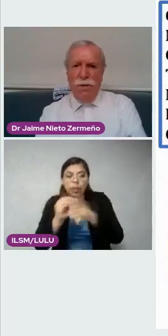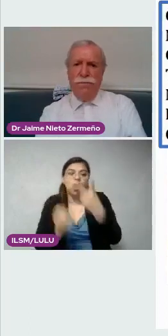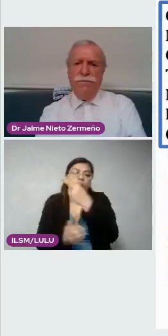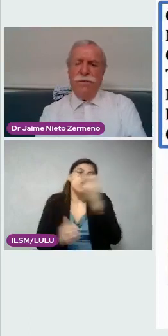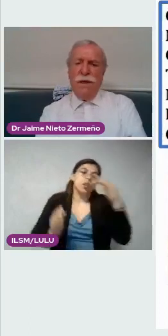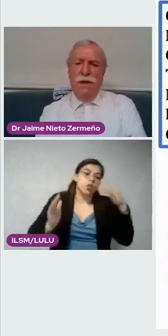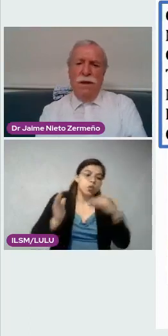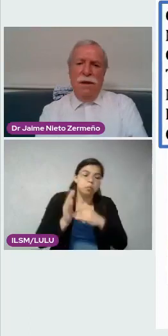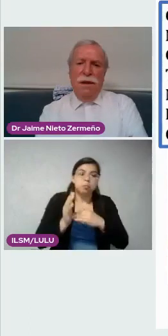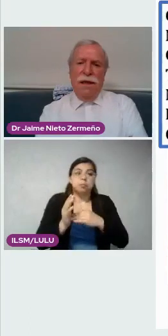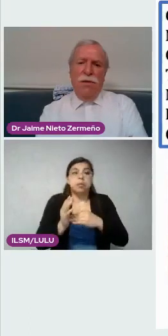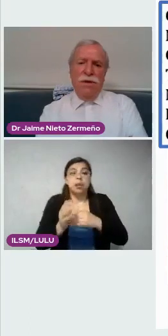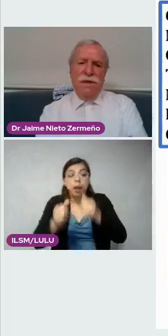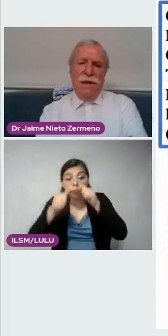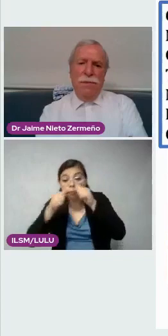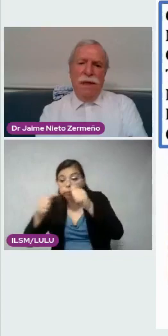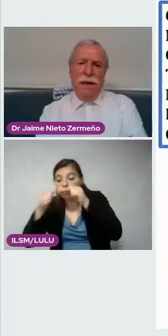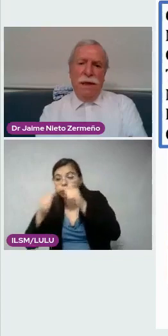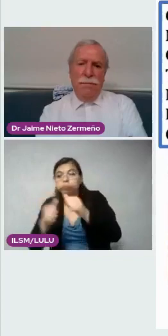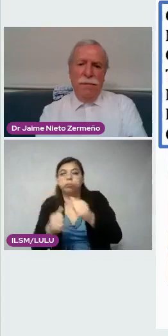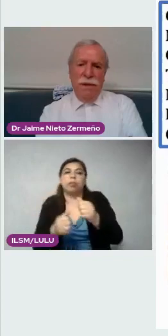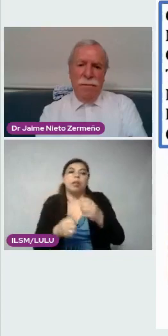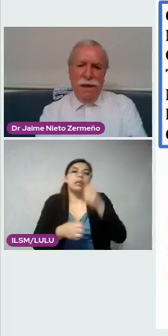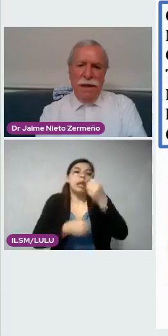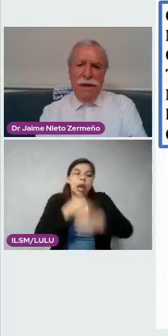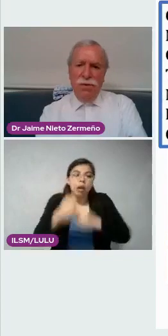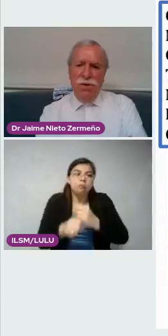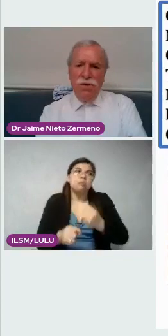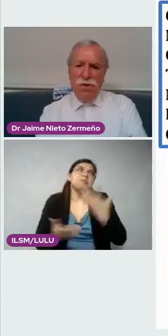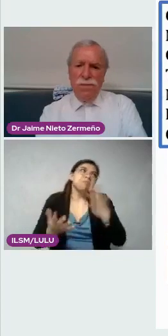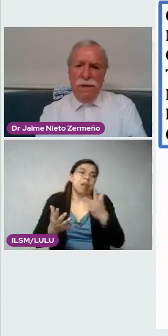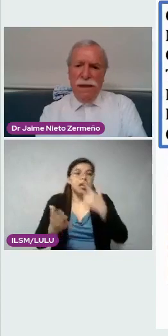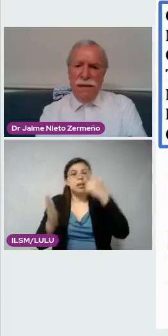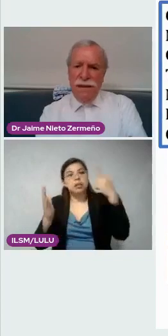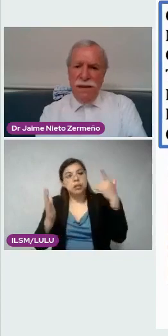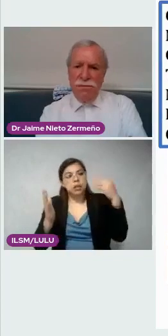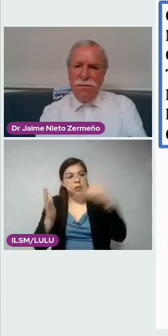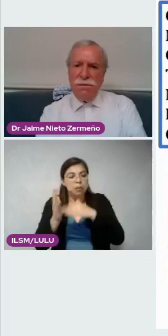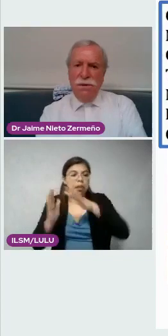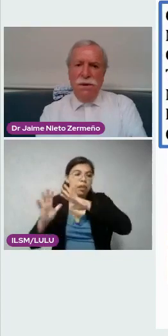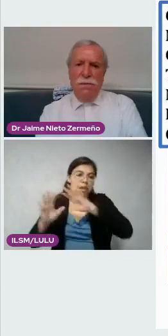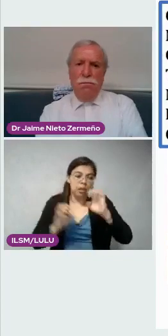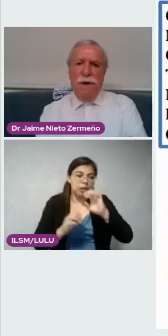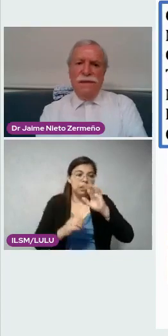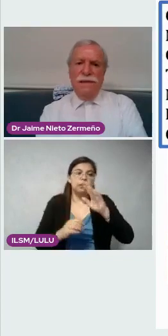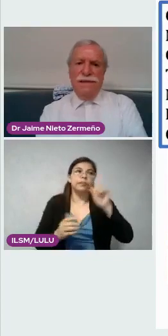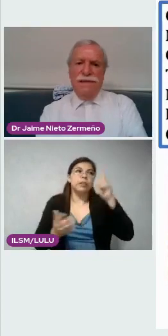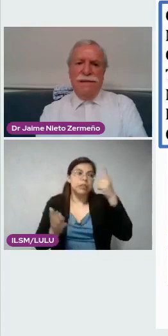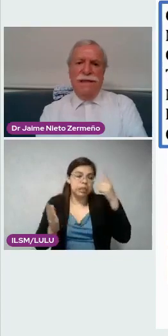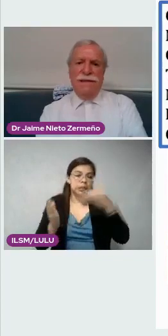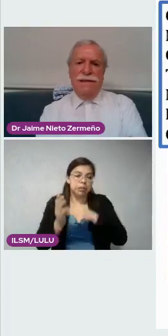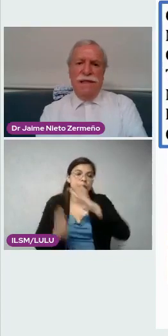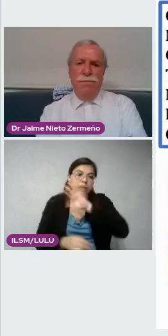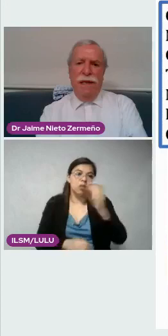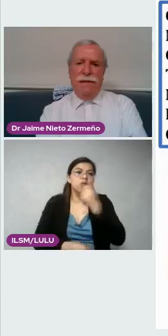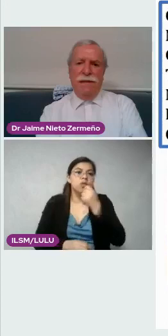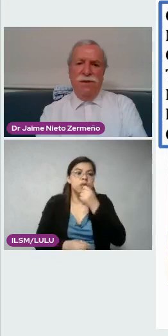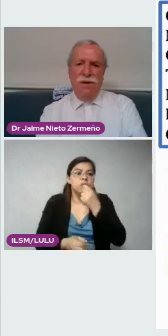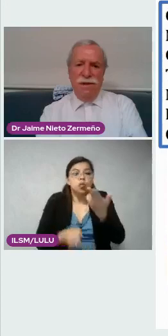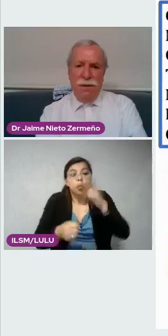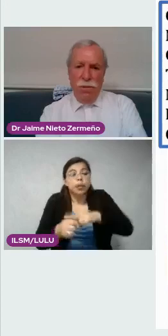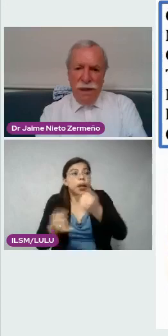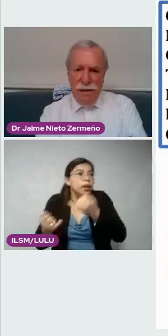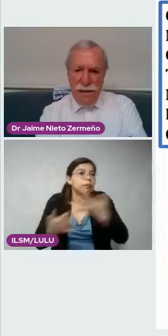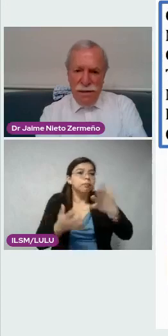por año. Y alrededor de siete mil, siete mil quinientos niños son hospitalizados. Más de dieciséis mil